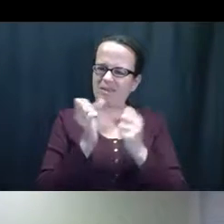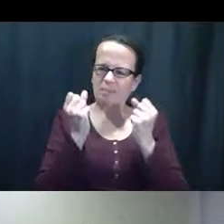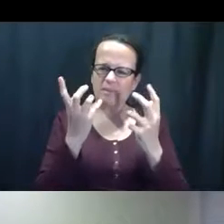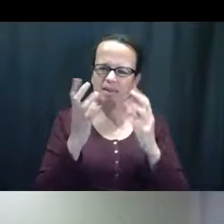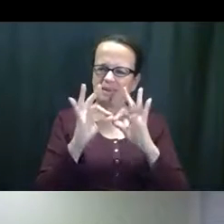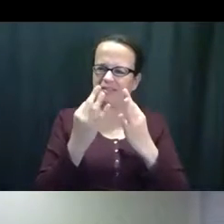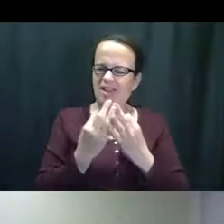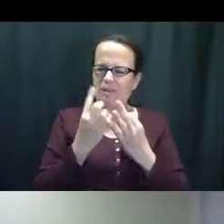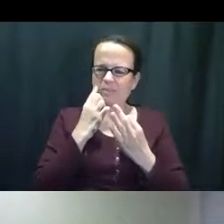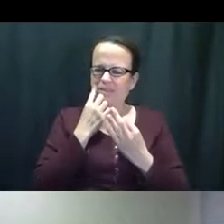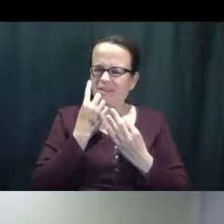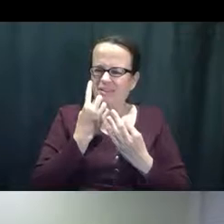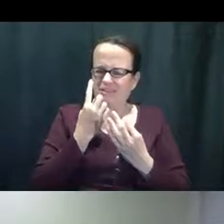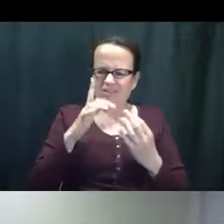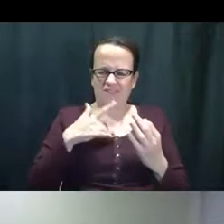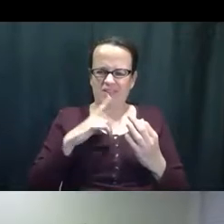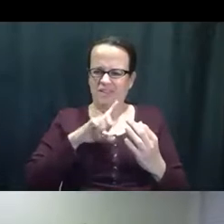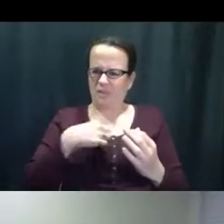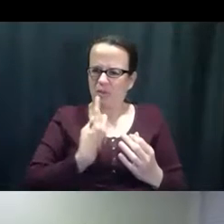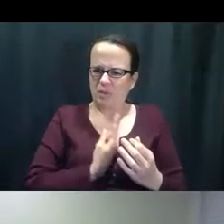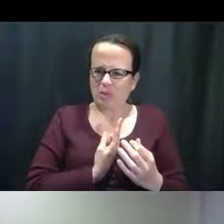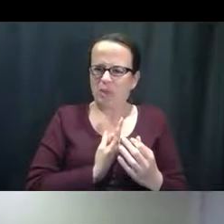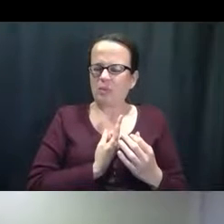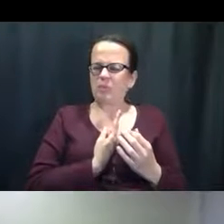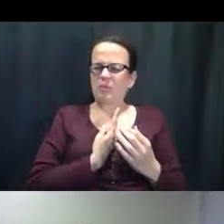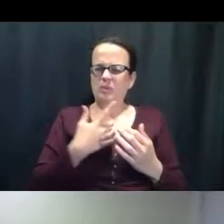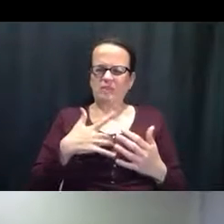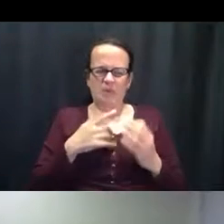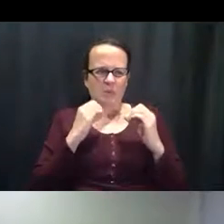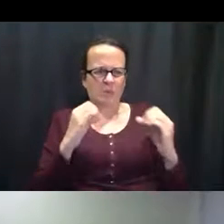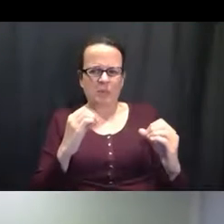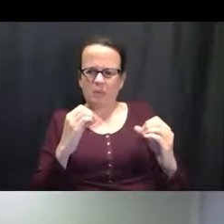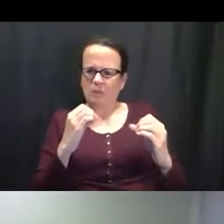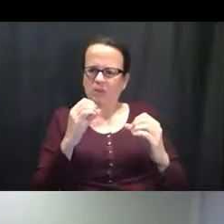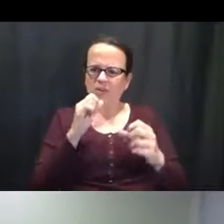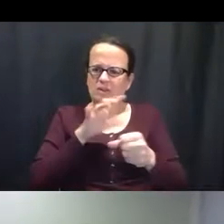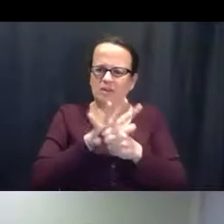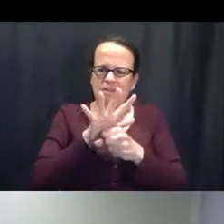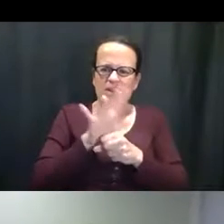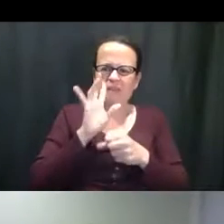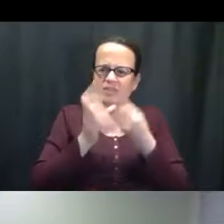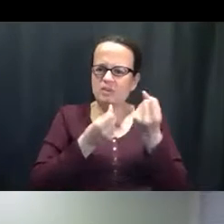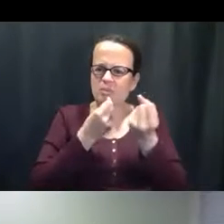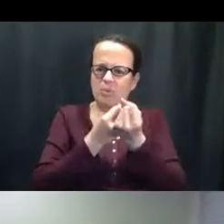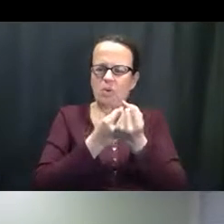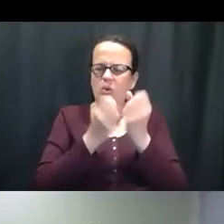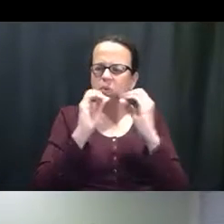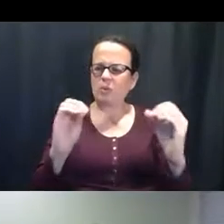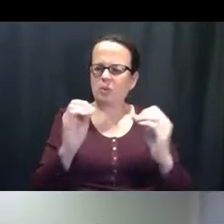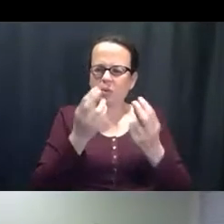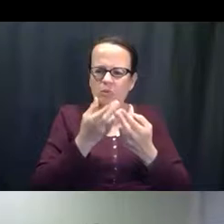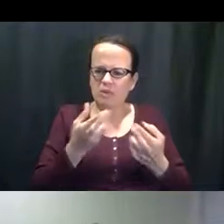Especialmente en este tiempo de pandemia pública que las familias están aisladas y no tienen suficiente apoyo